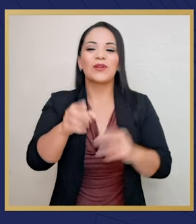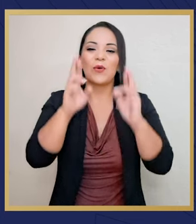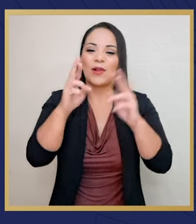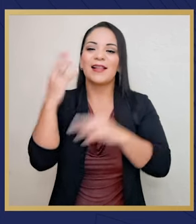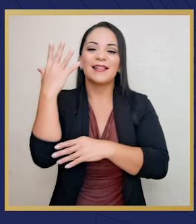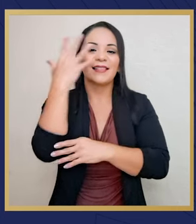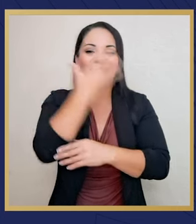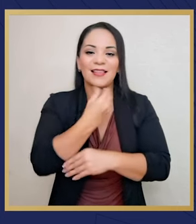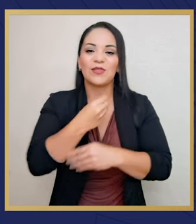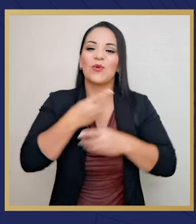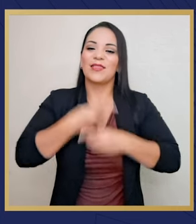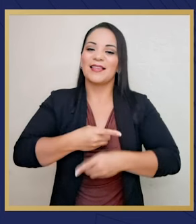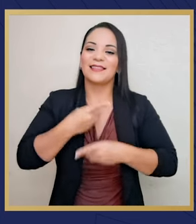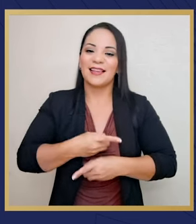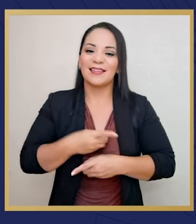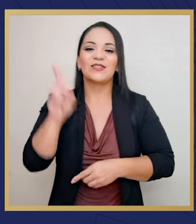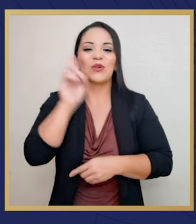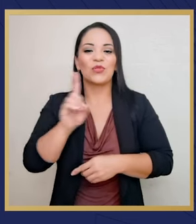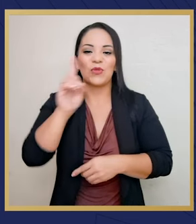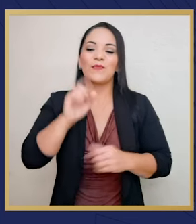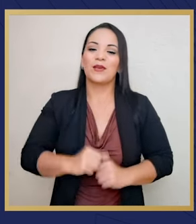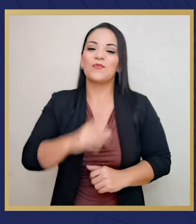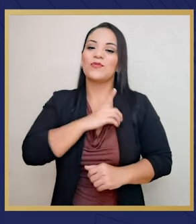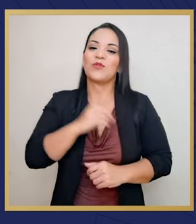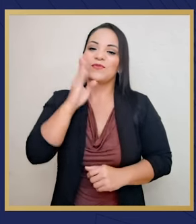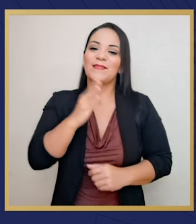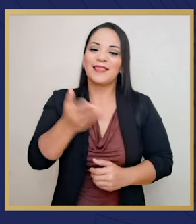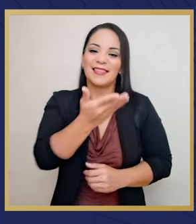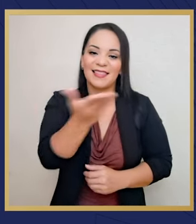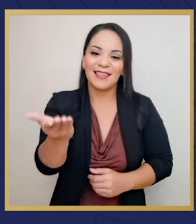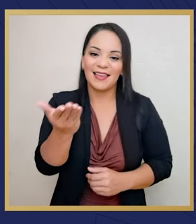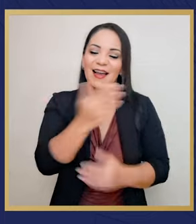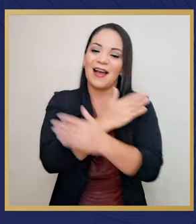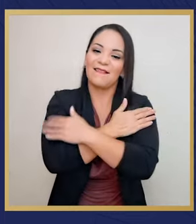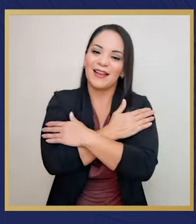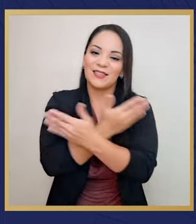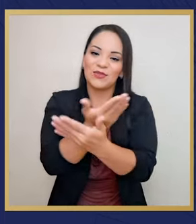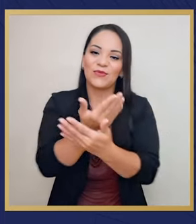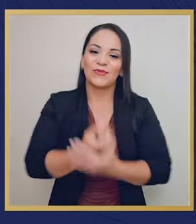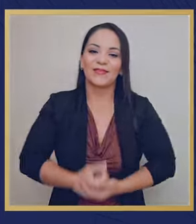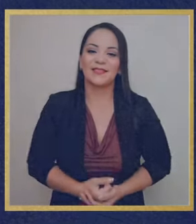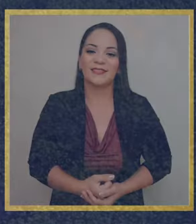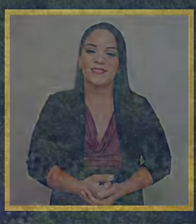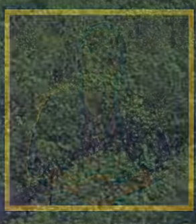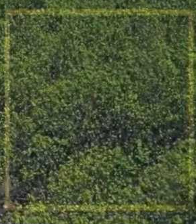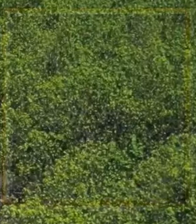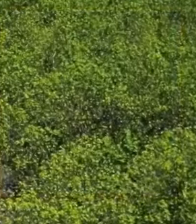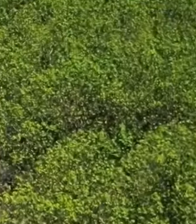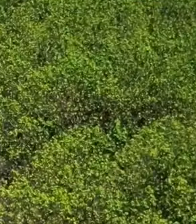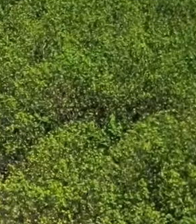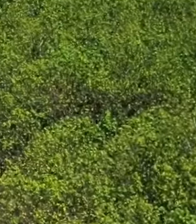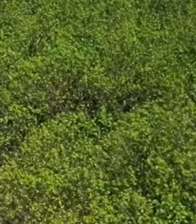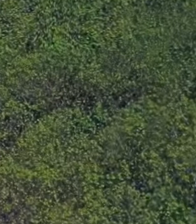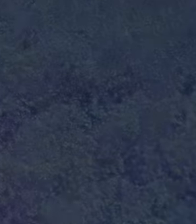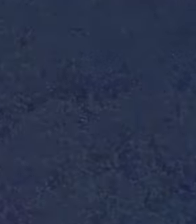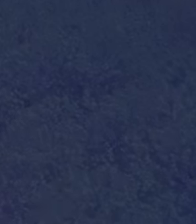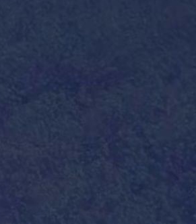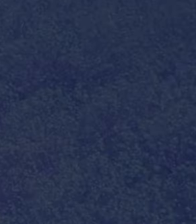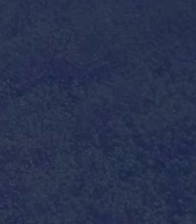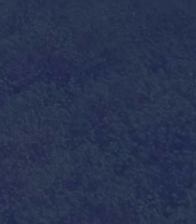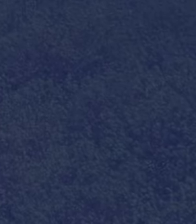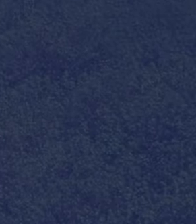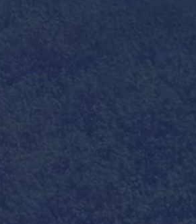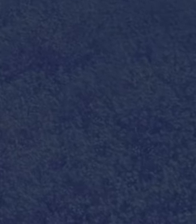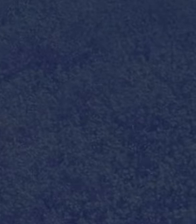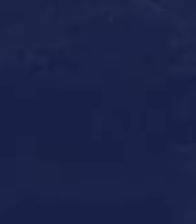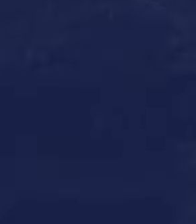tengan un lindo descanso de domingo. Dios me los bendiga. Abrazo. Costa Rica tiene un firme